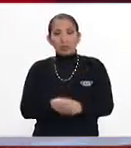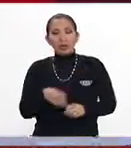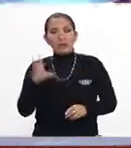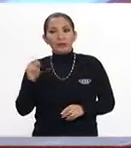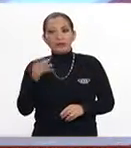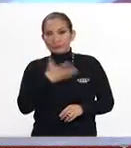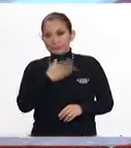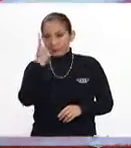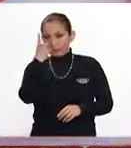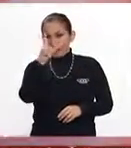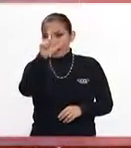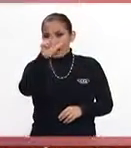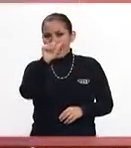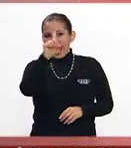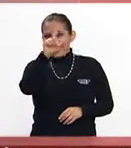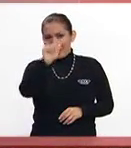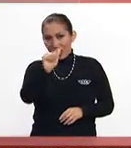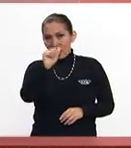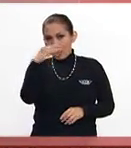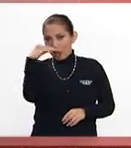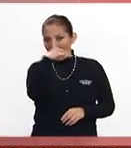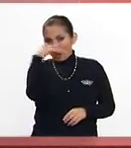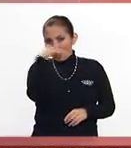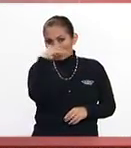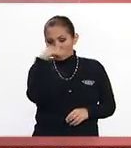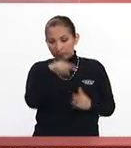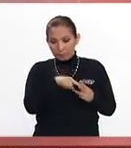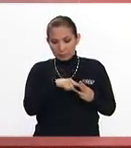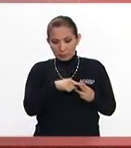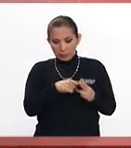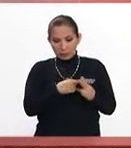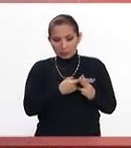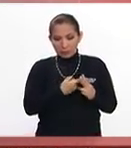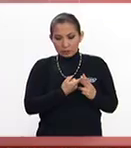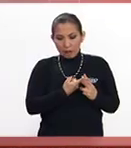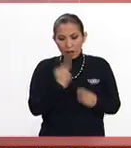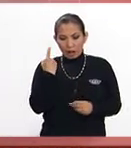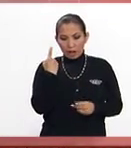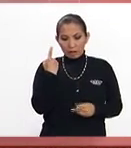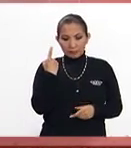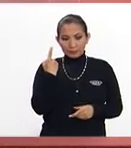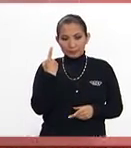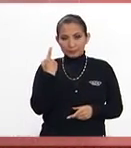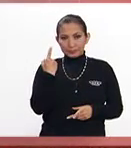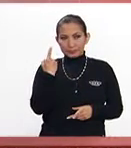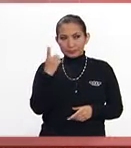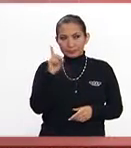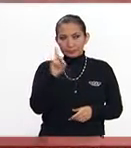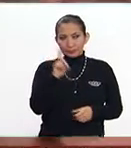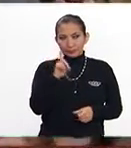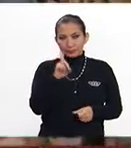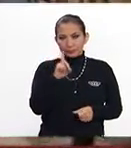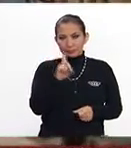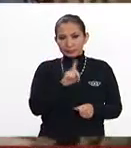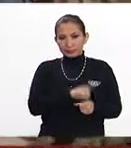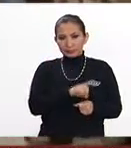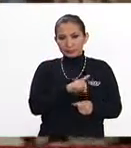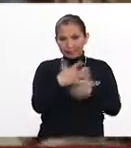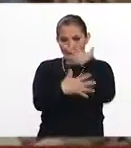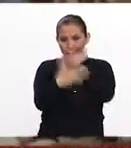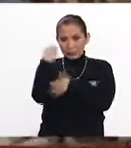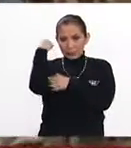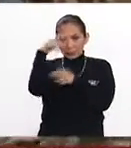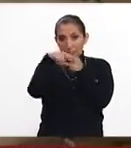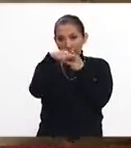tenemos una alada, una alada que va a estar funcionando a partir del día 15 de